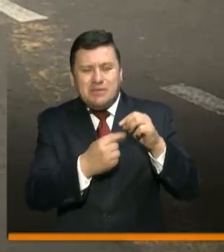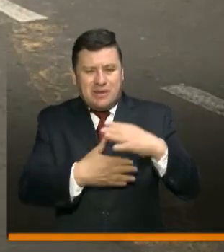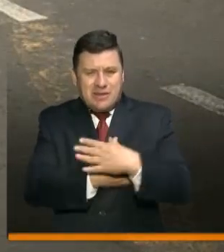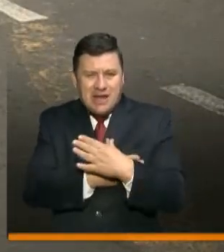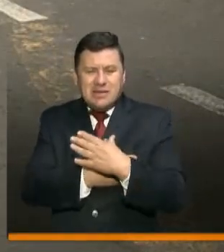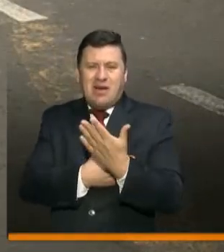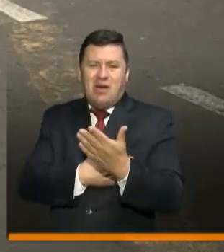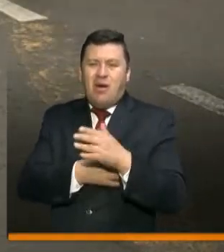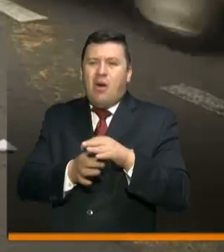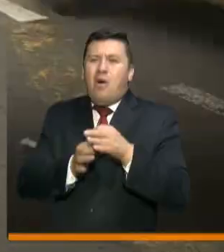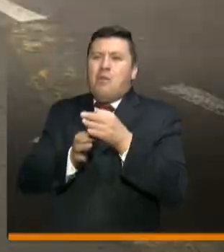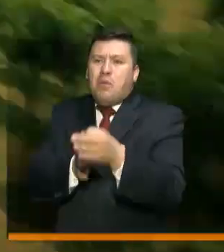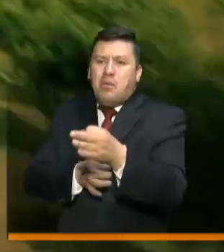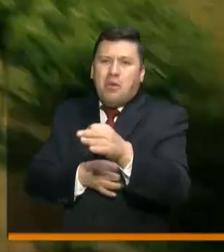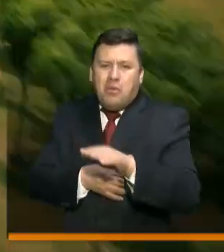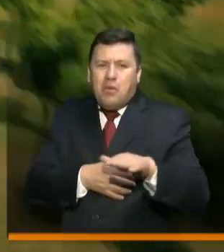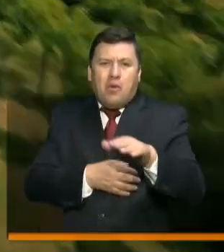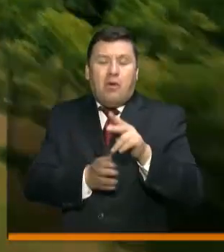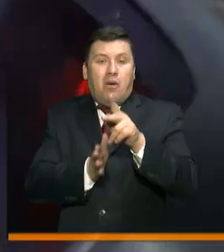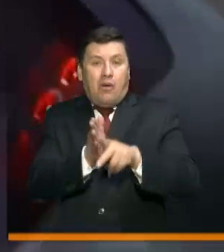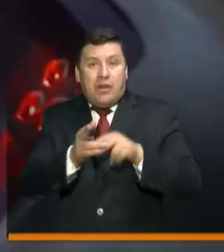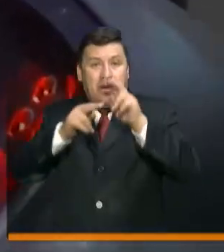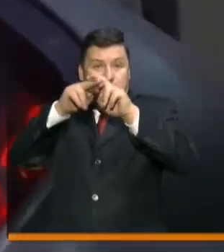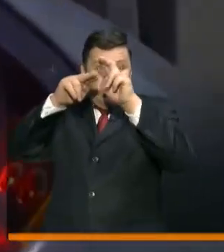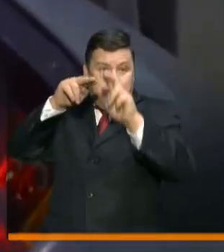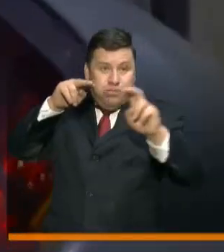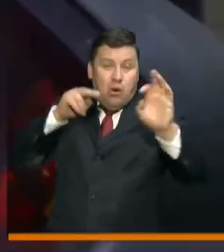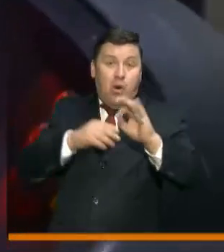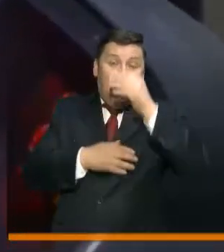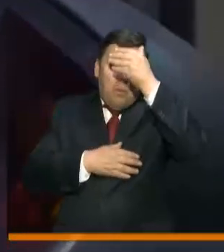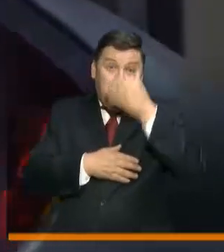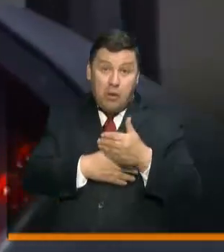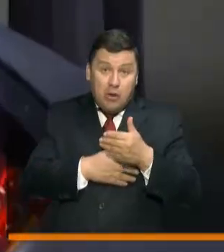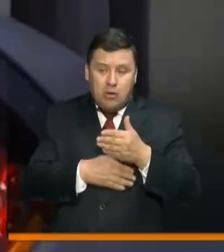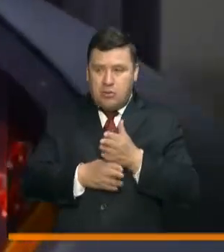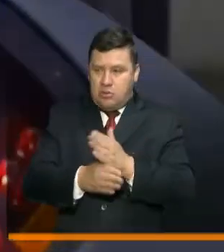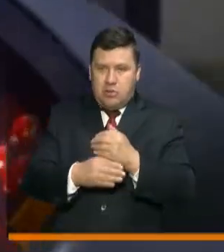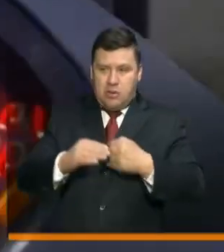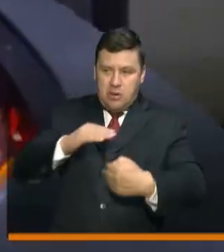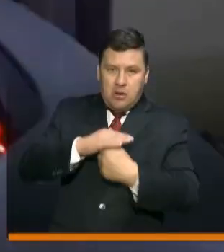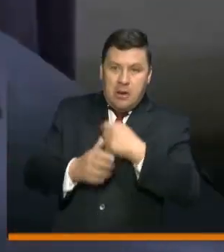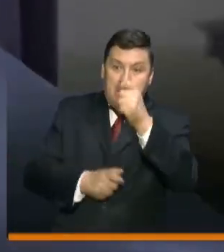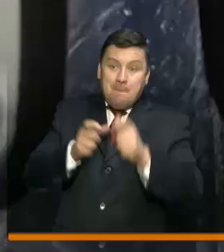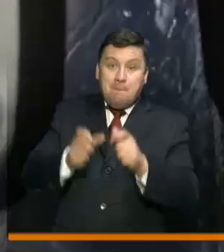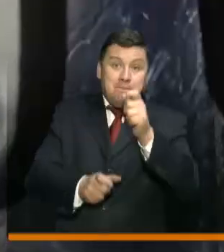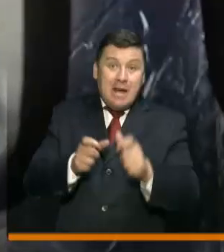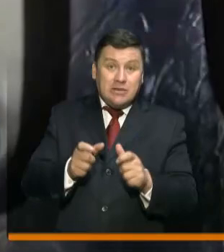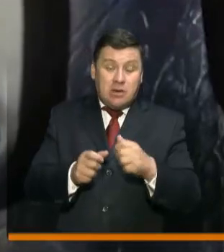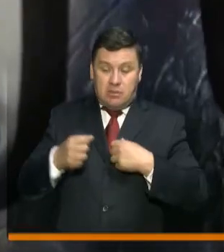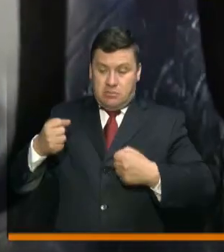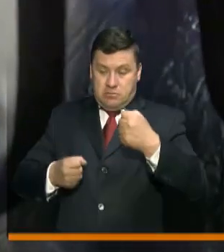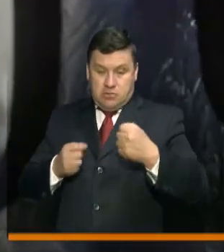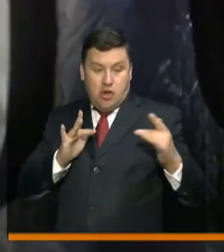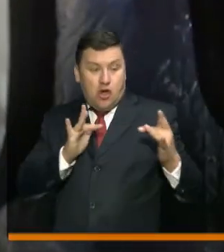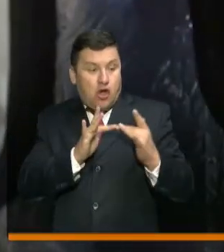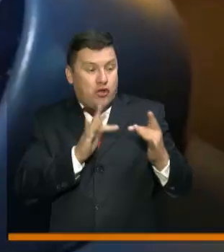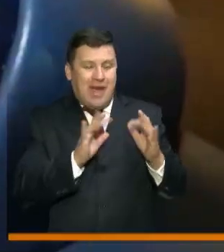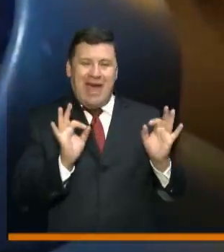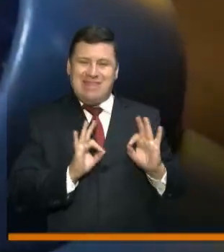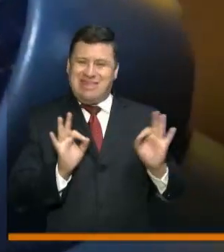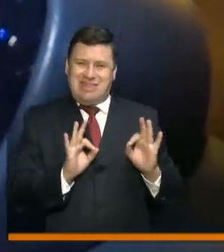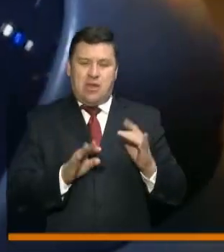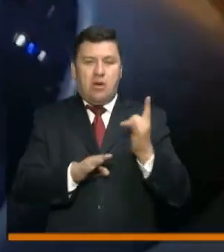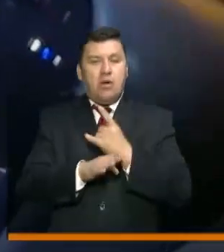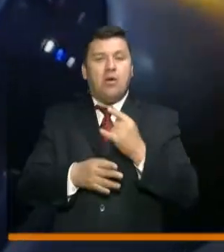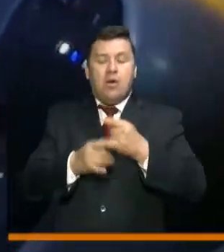mixto intermunicipal, de pasajeros por tren o cable. En buses no compartir la entrada al conductor con los pasajeros, evitar contacto con otras personas